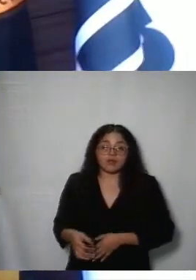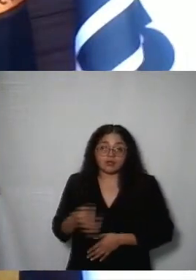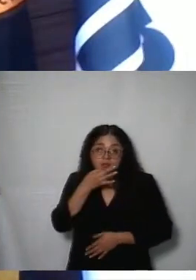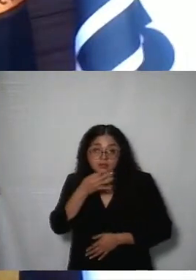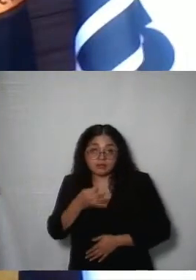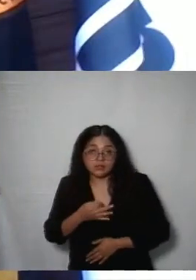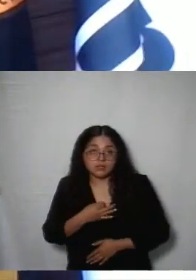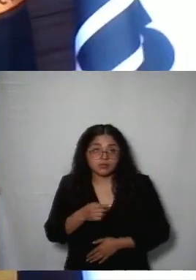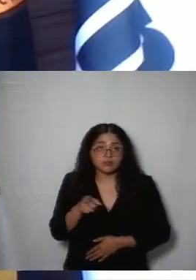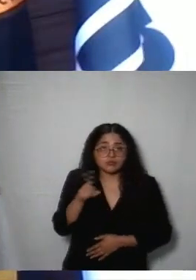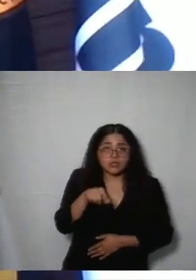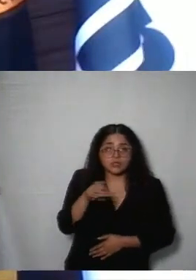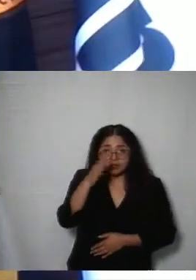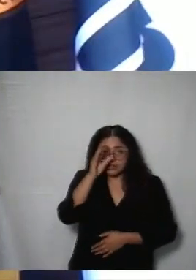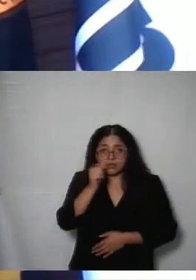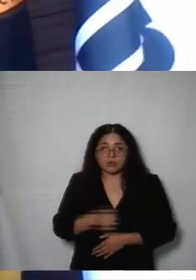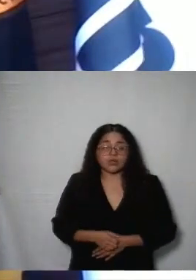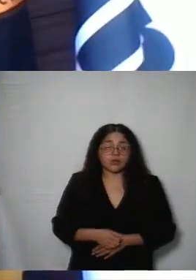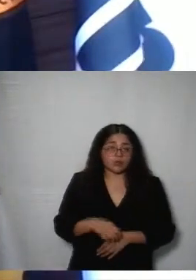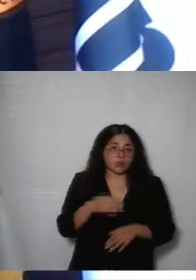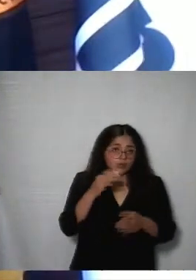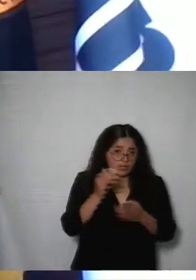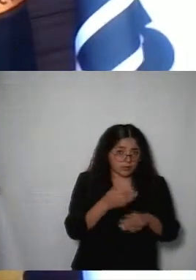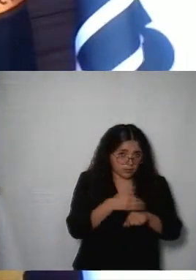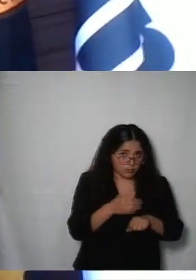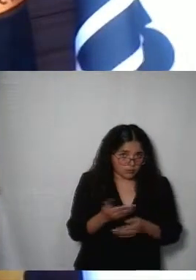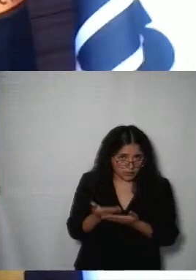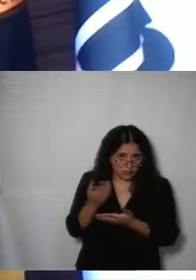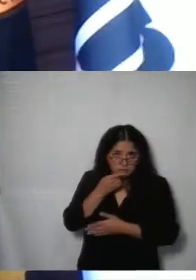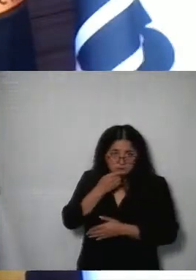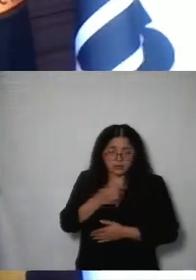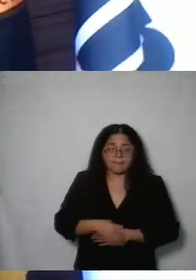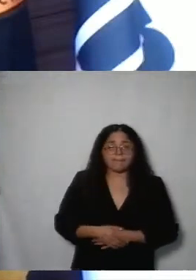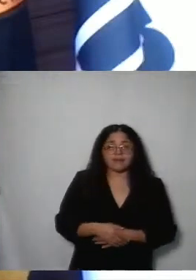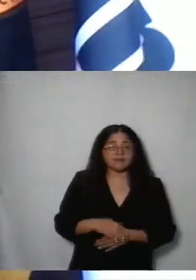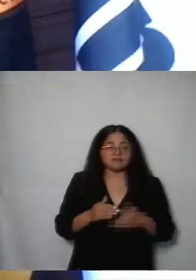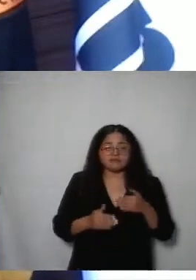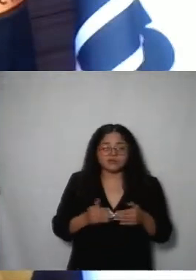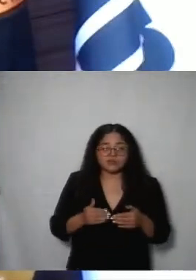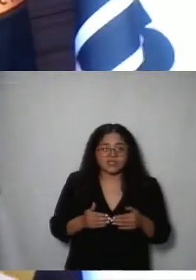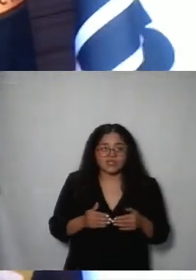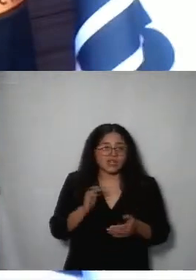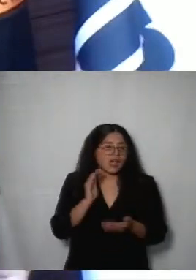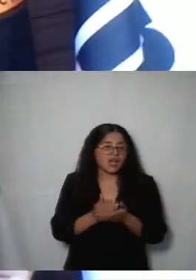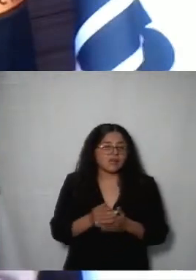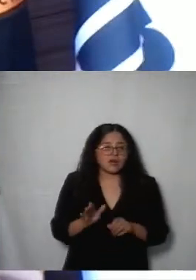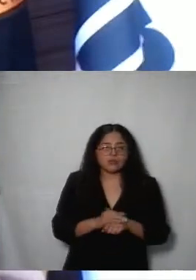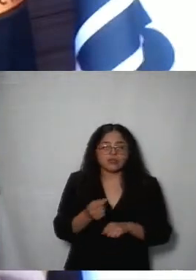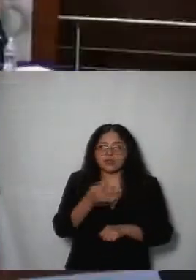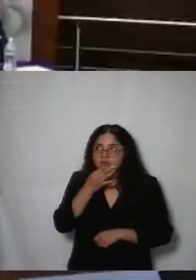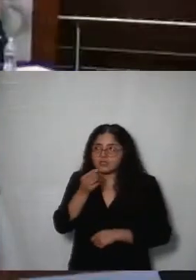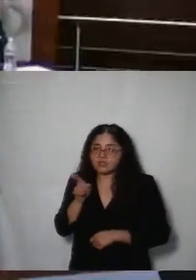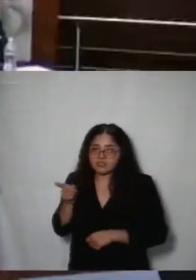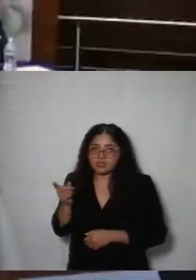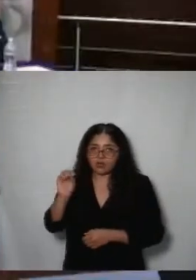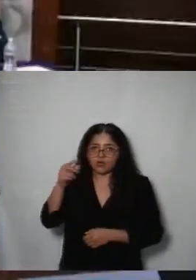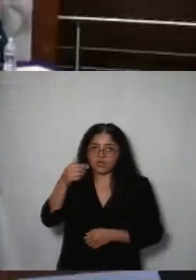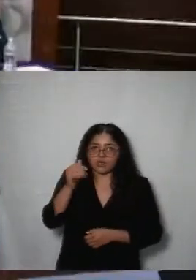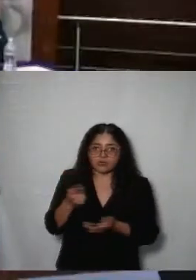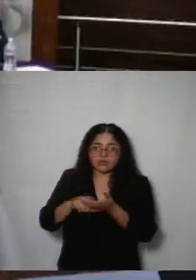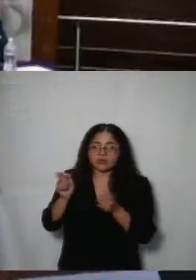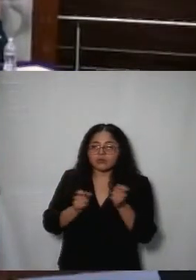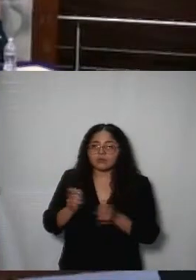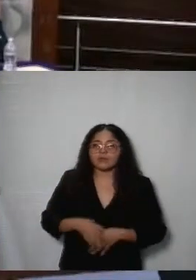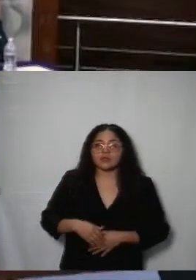de que el sentido de los recursos de revisión 214 y 433 sea el de sobreceder por quedar sin materia y se de vista comisionado